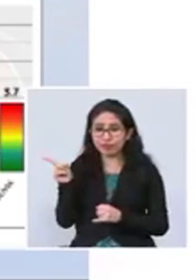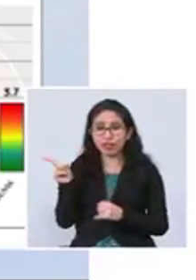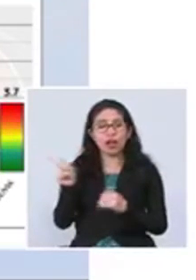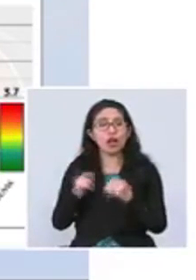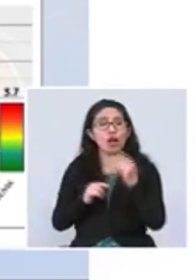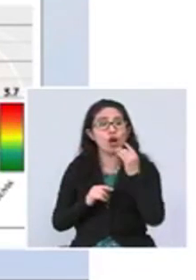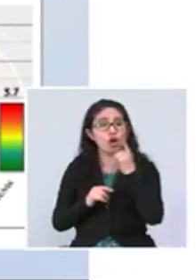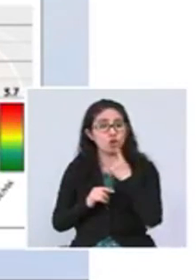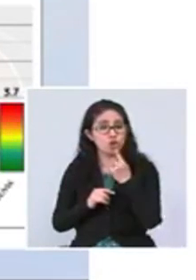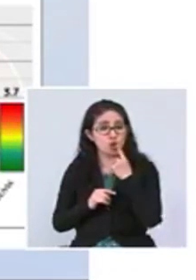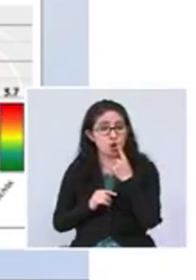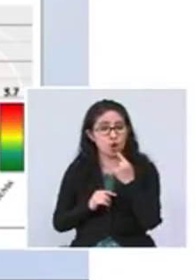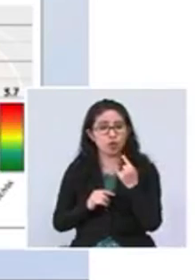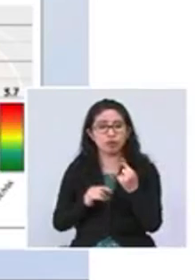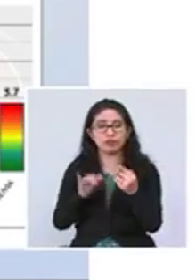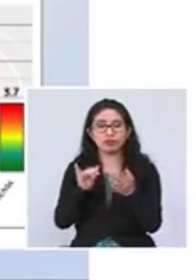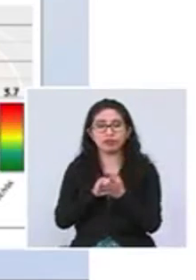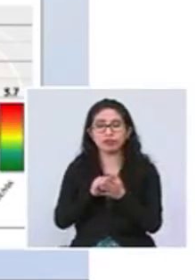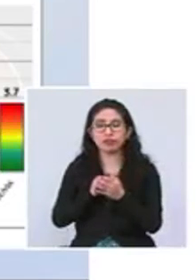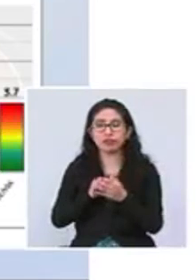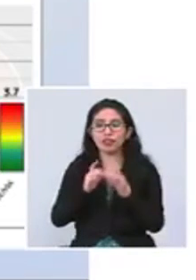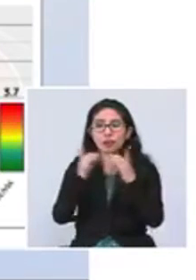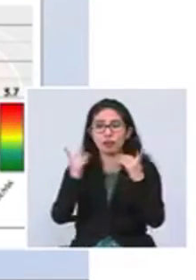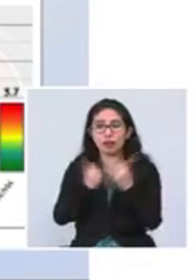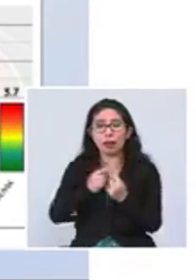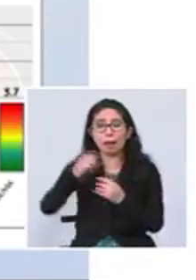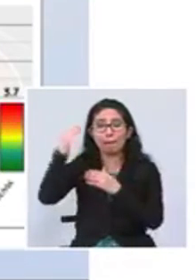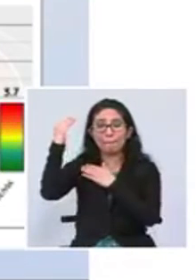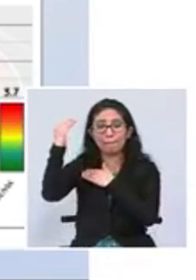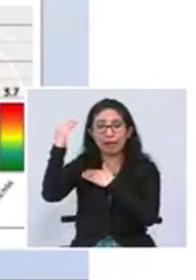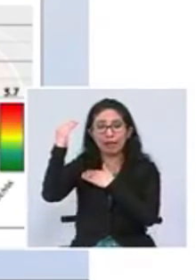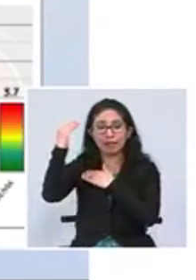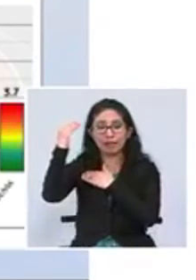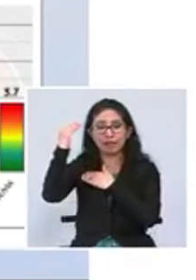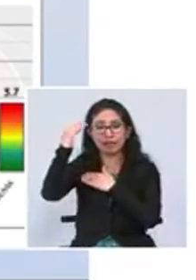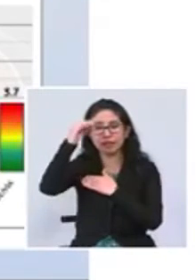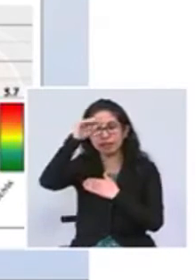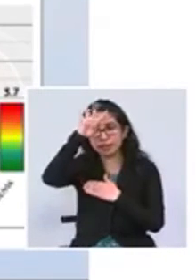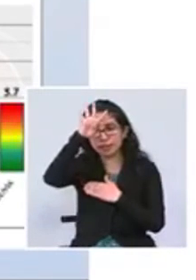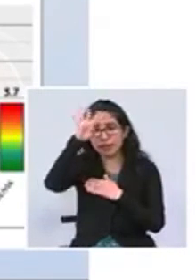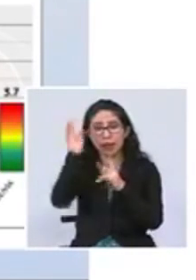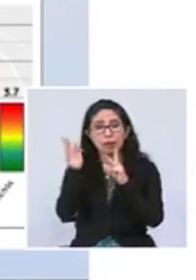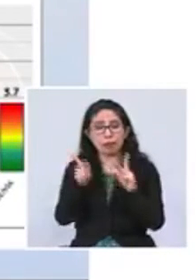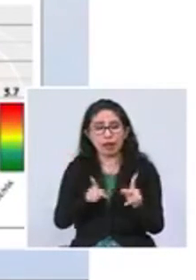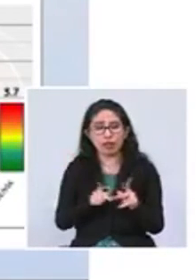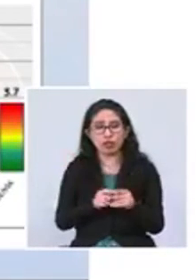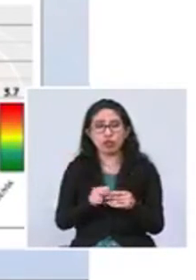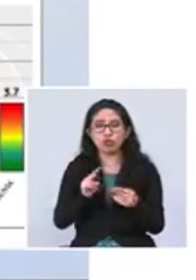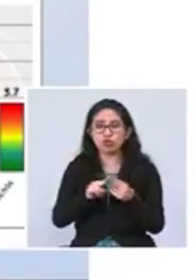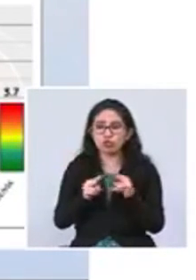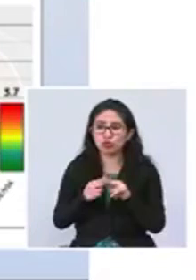la incidencia donde están los departamentos de Beni, Santa Cruz y Pando que es el número de casos